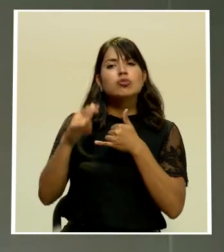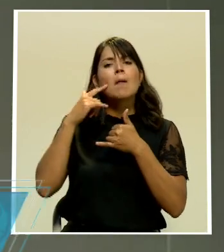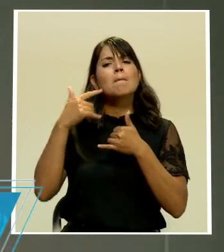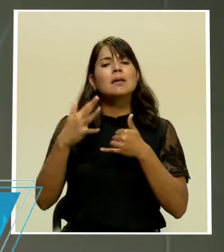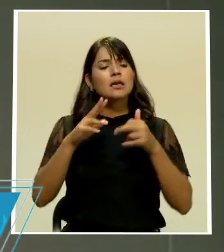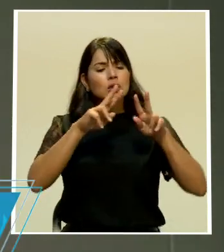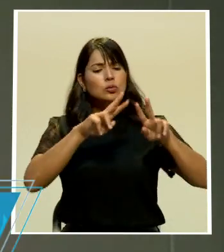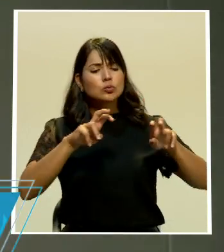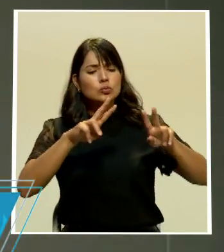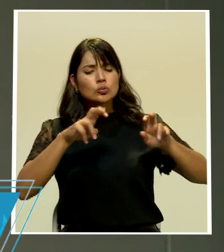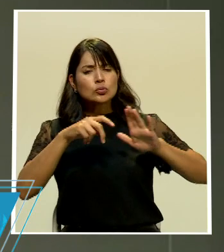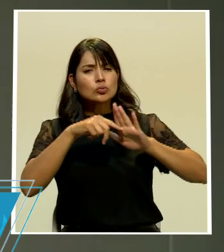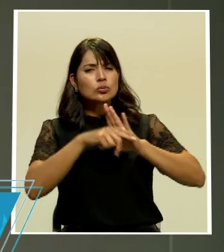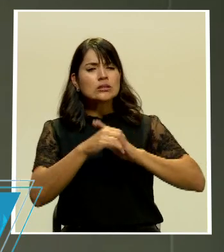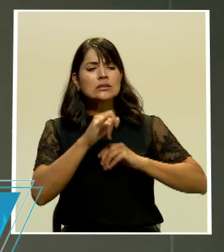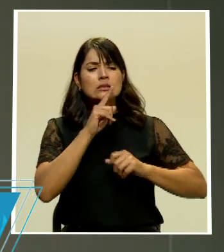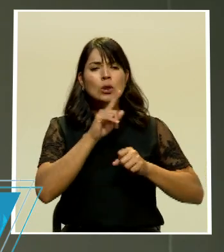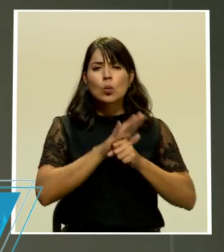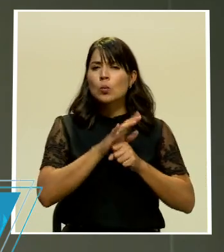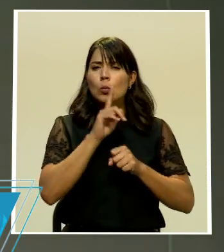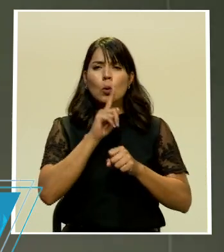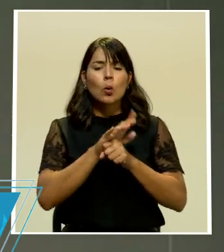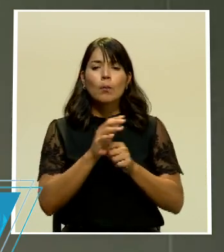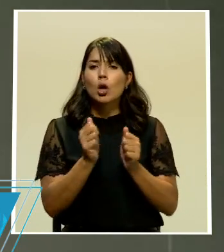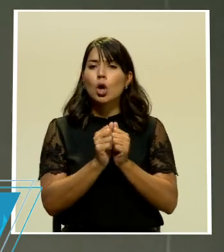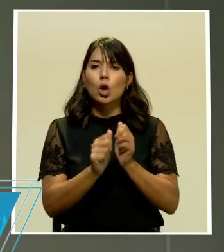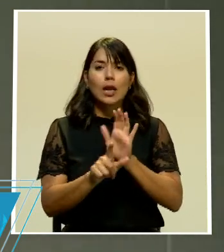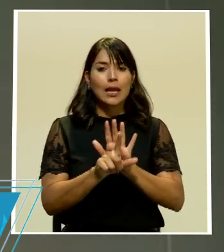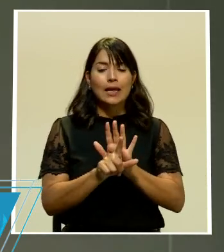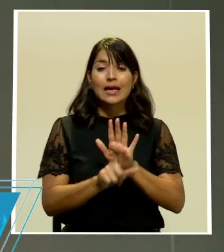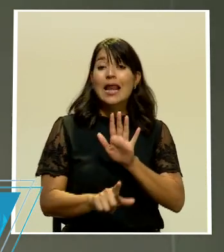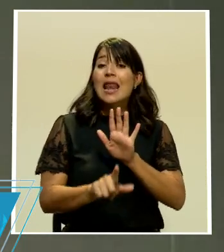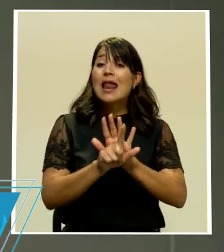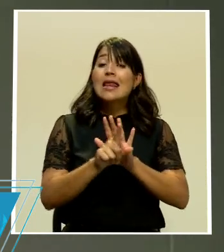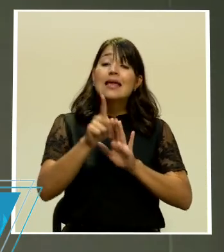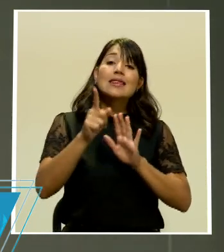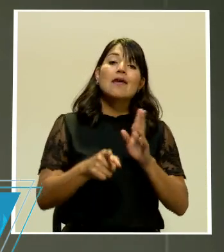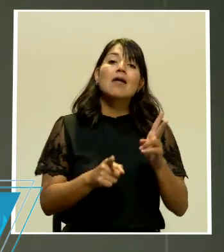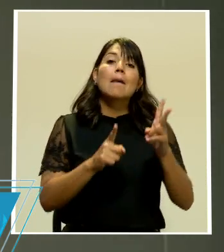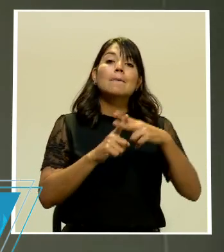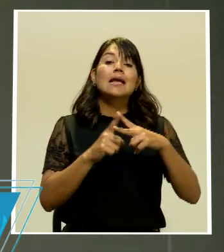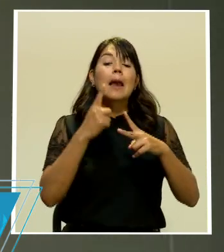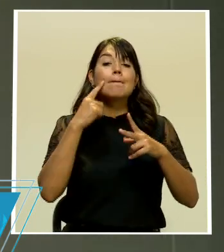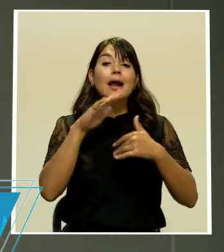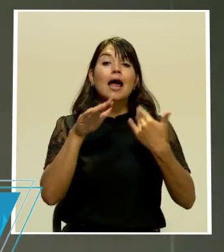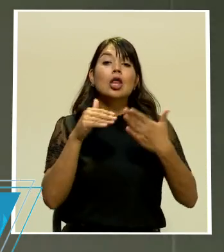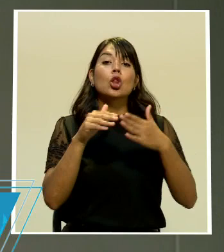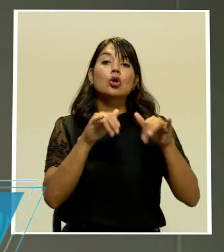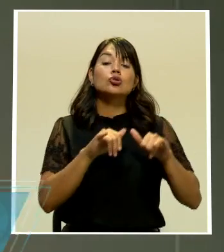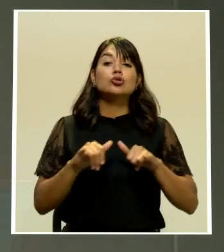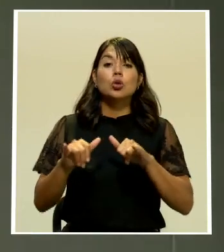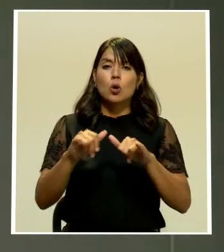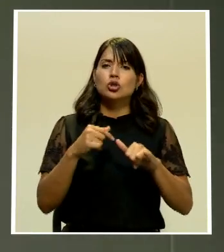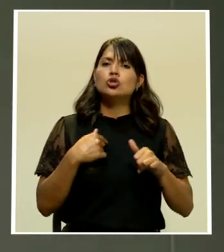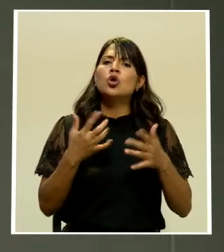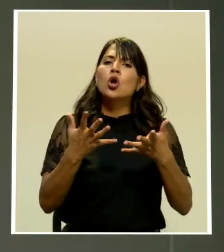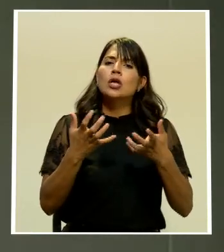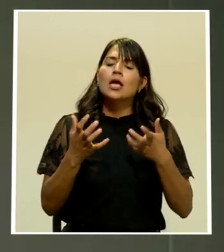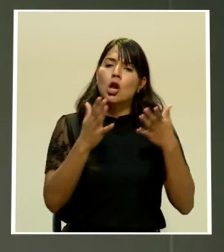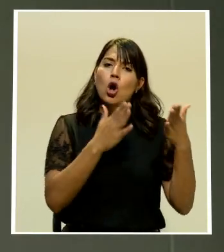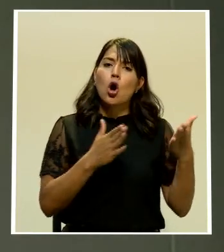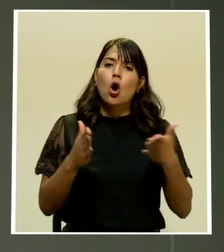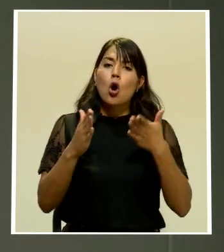exhaustiva de si se cumple con la ley. La ley aplica para todos. Quiero que haya orden, quiero que haya